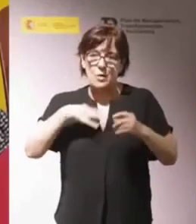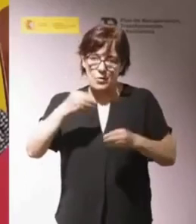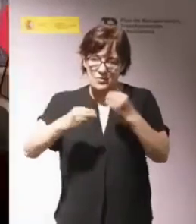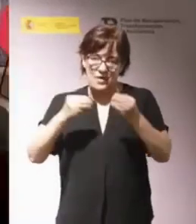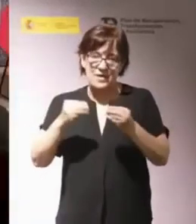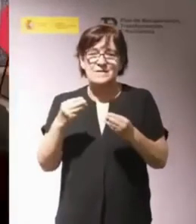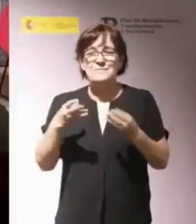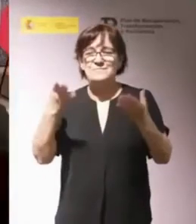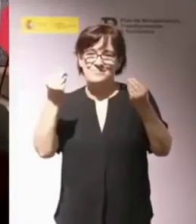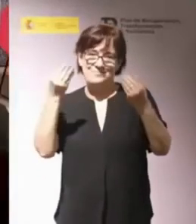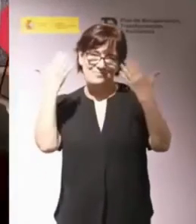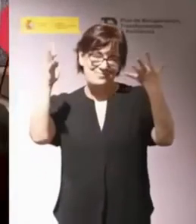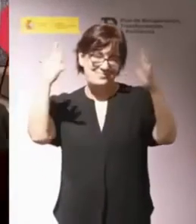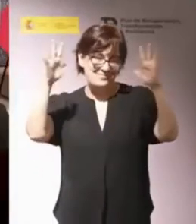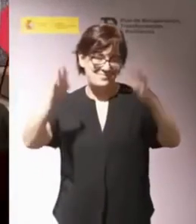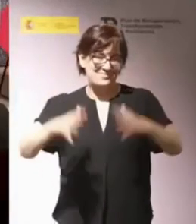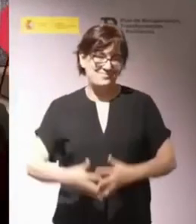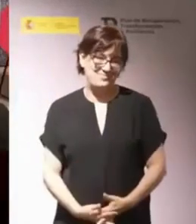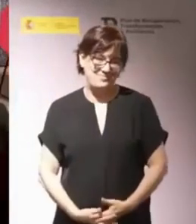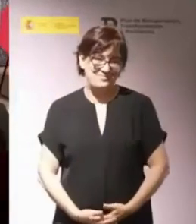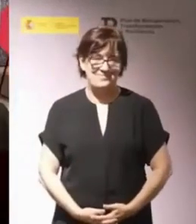Muchas gracias. Aplausos